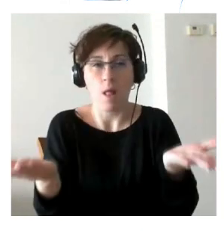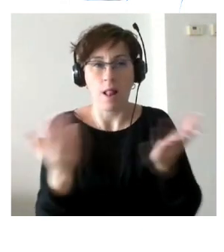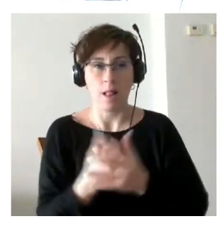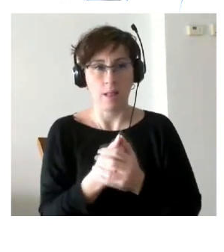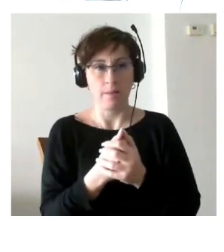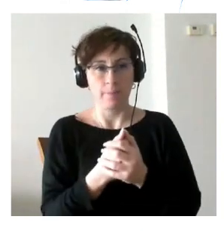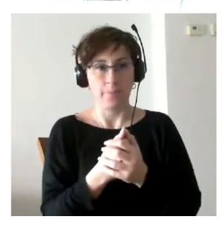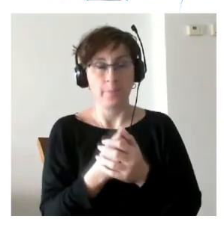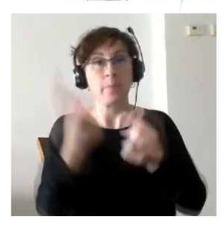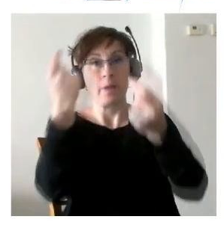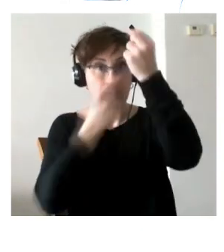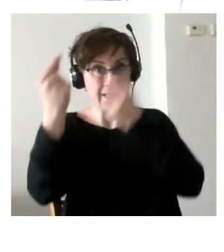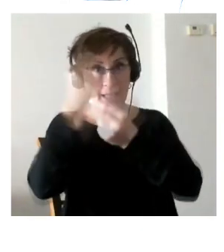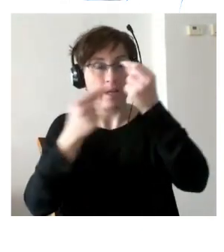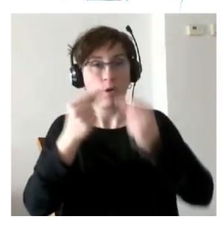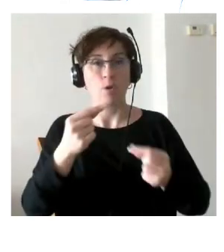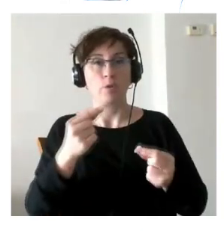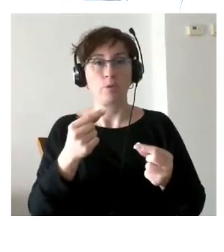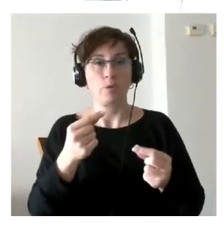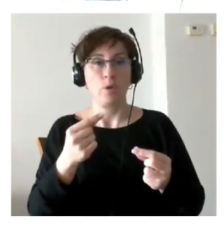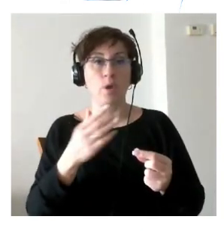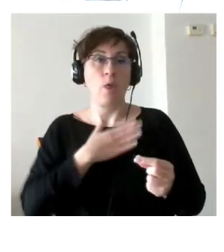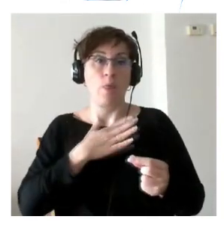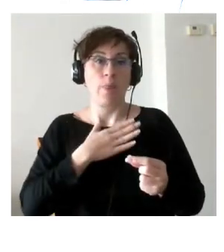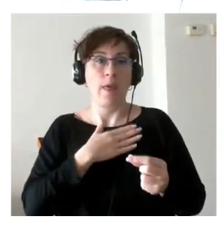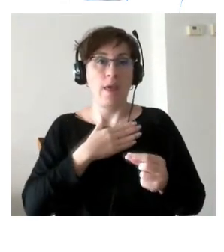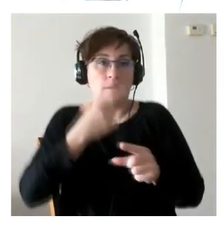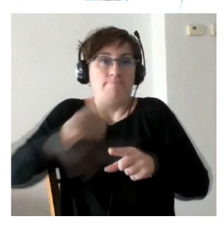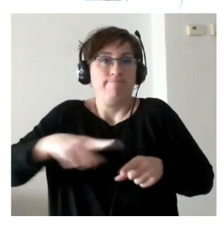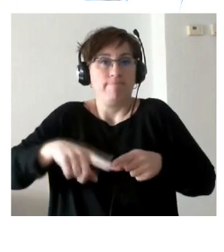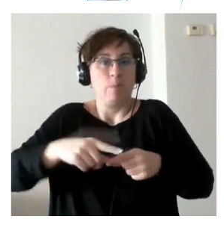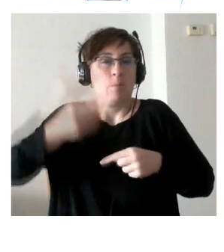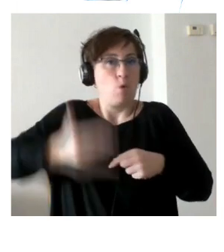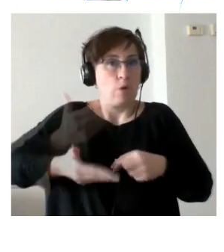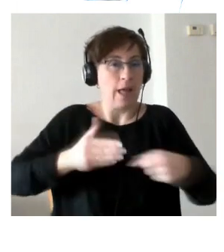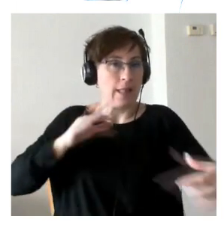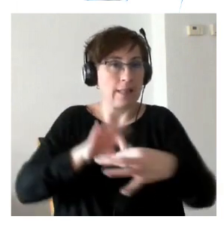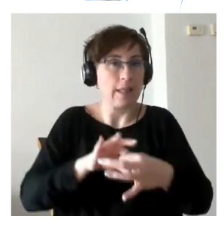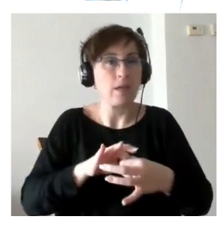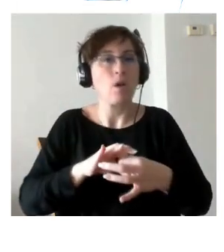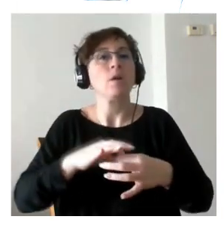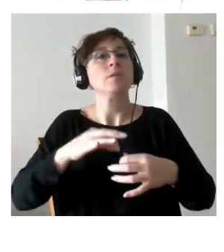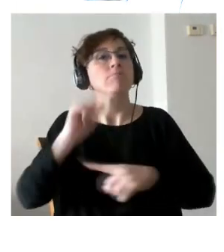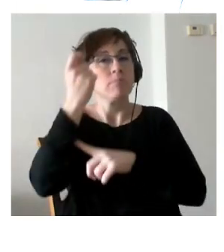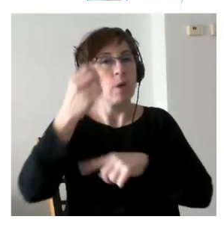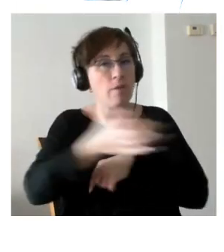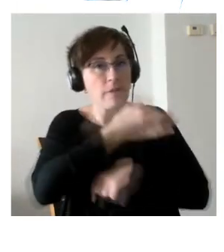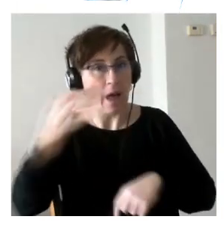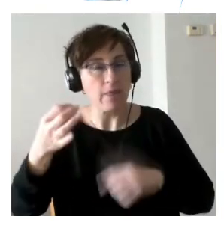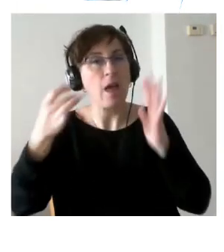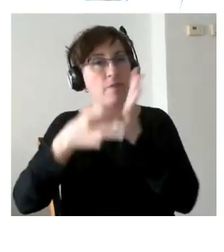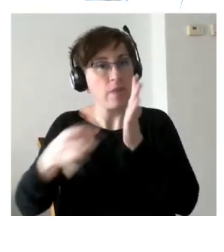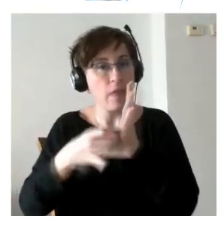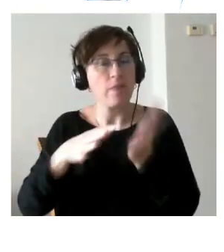criterios con de pertinencia si lo que se planteaba era relevante oportuno si se conseguía con eficacia y con eficiencia y qué